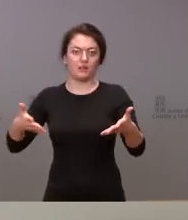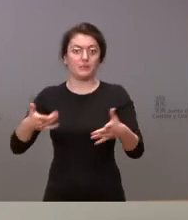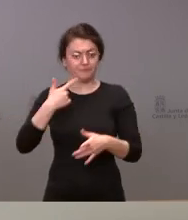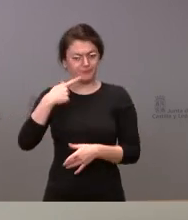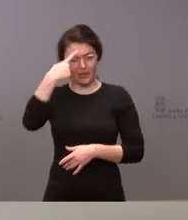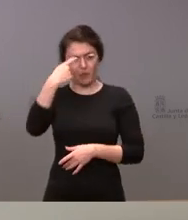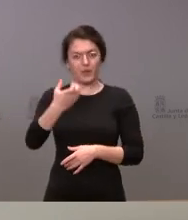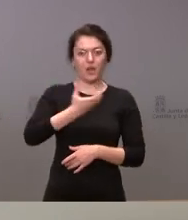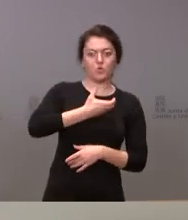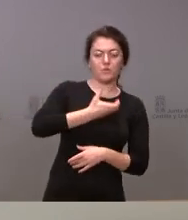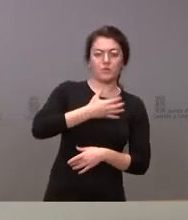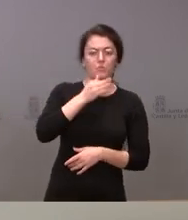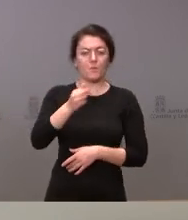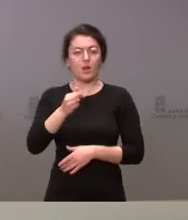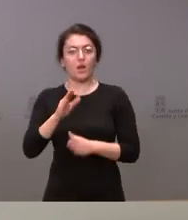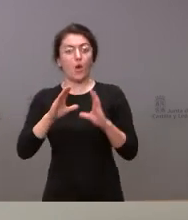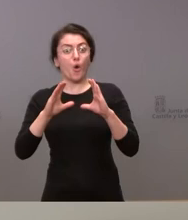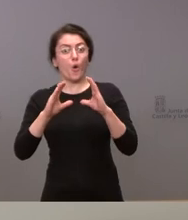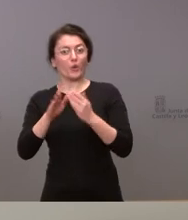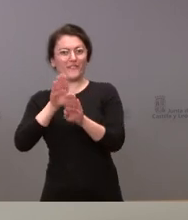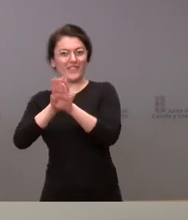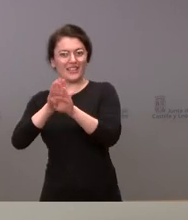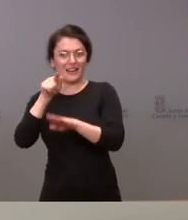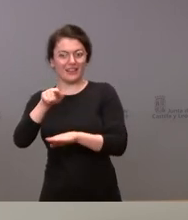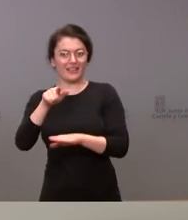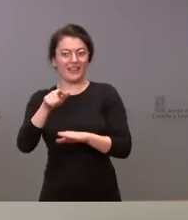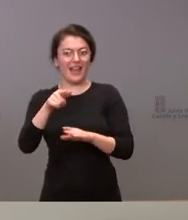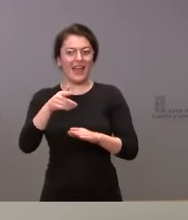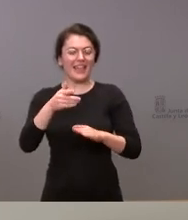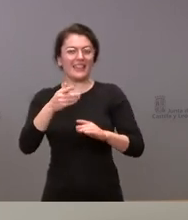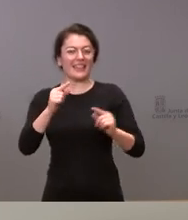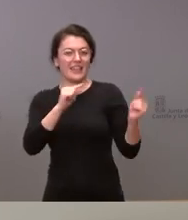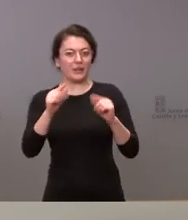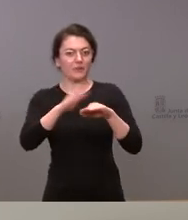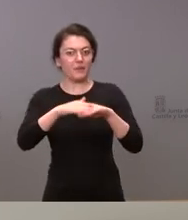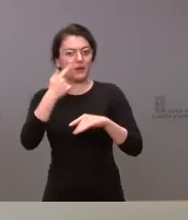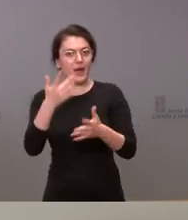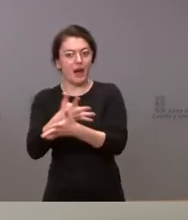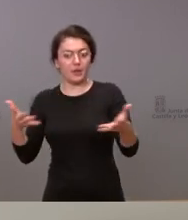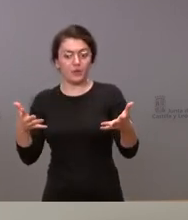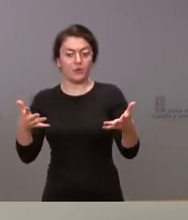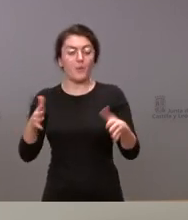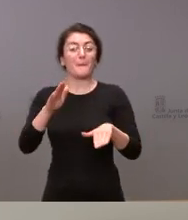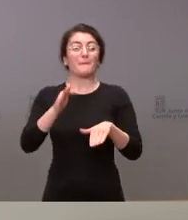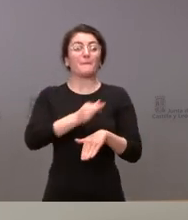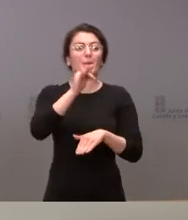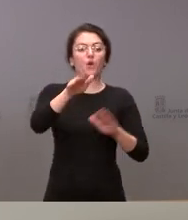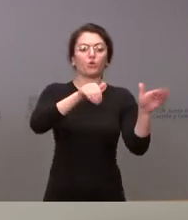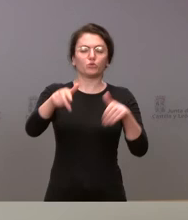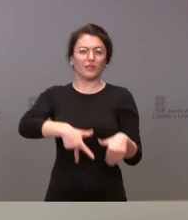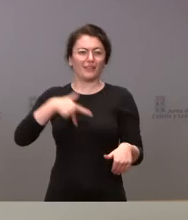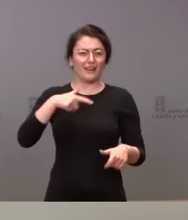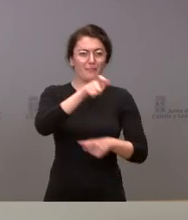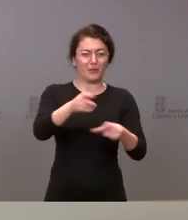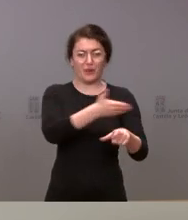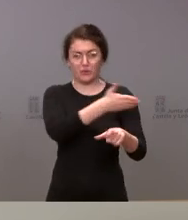en el ayuntamiento como en las juntas vecinales para su ampliación y se sometió además a consulta general del conjunto de las ciudadanos de